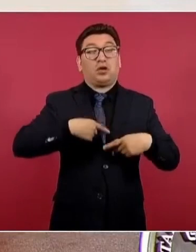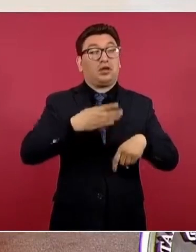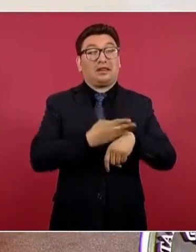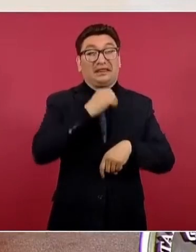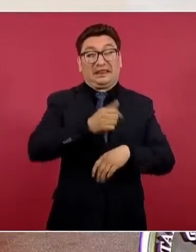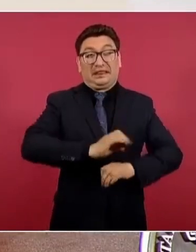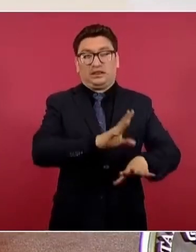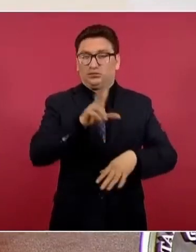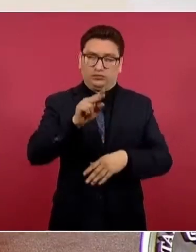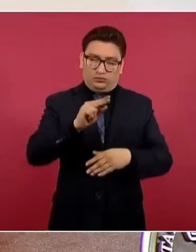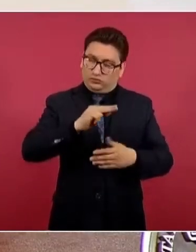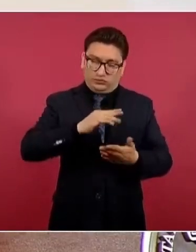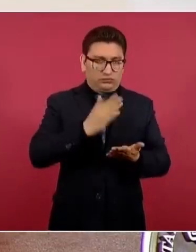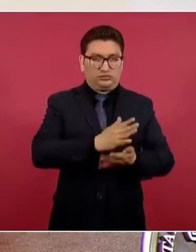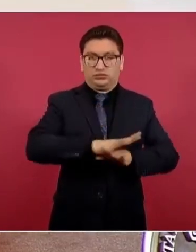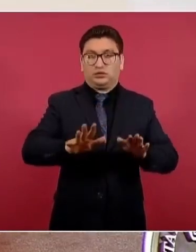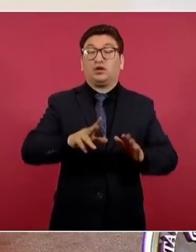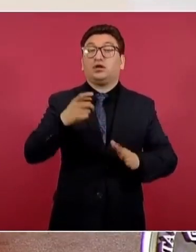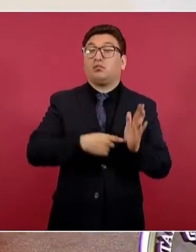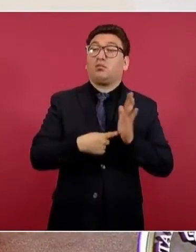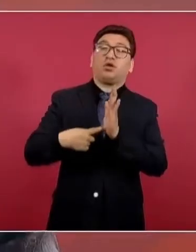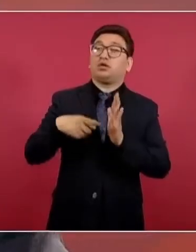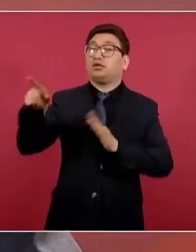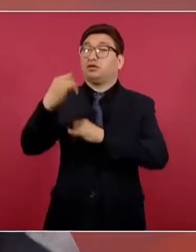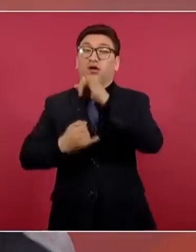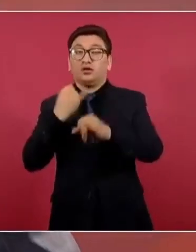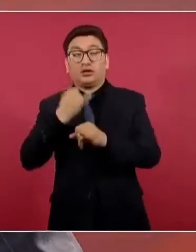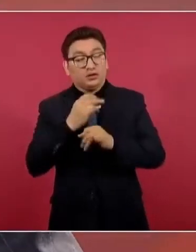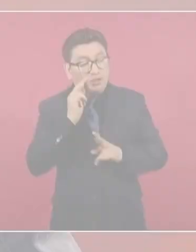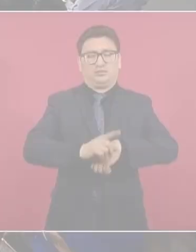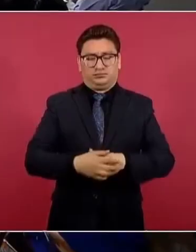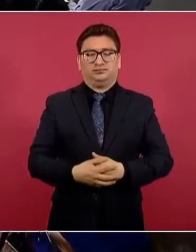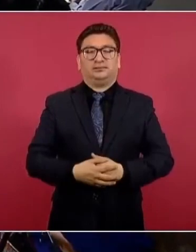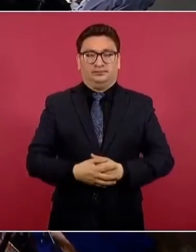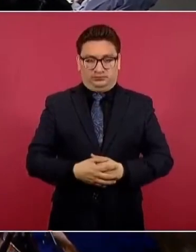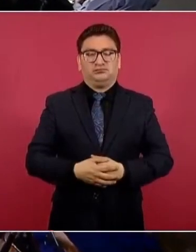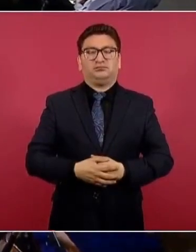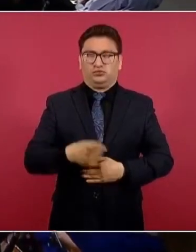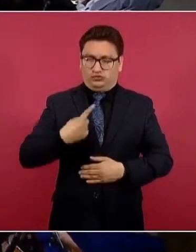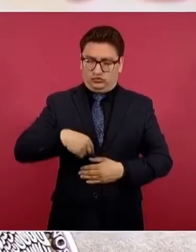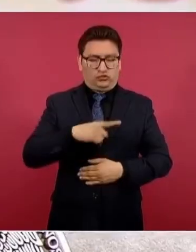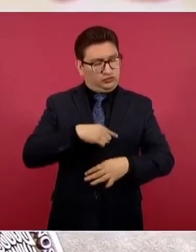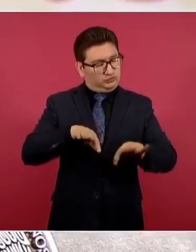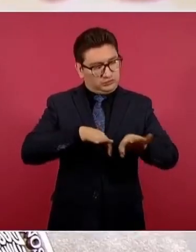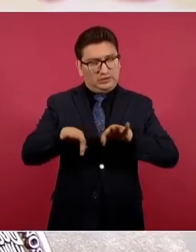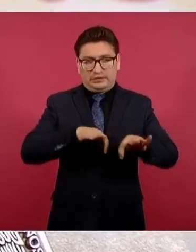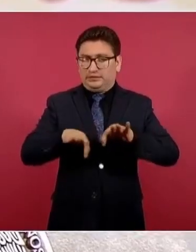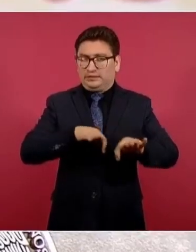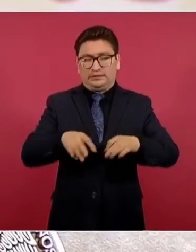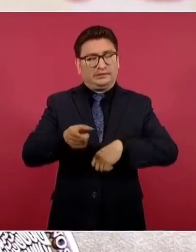hacer? Nada. Inventar. Todo el tiempo estamos trabajando